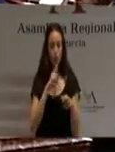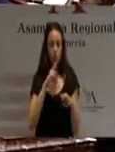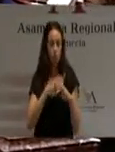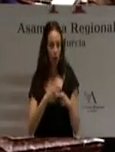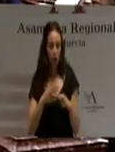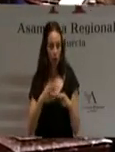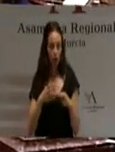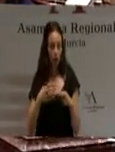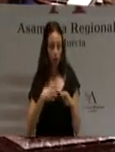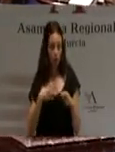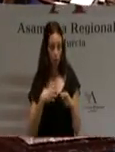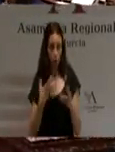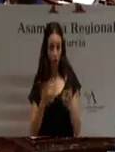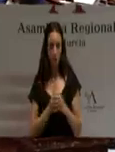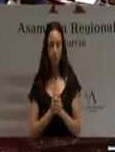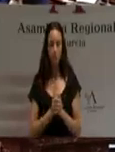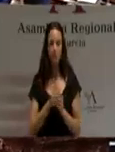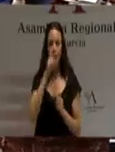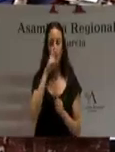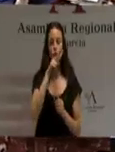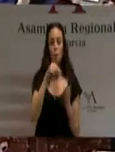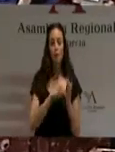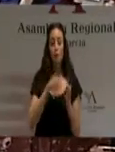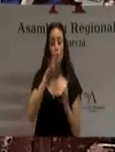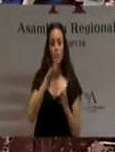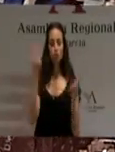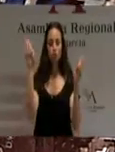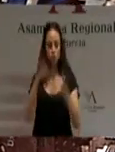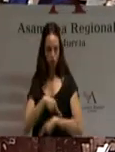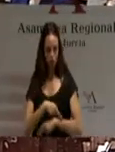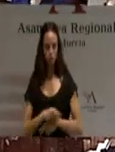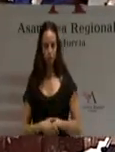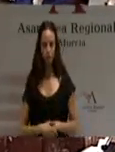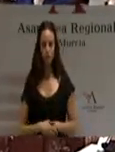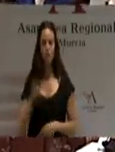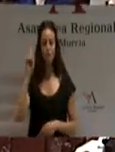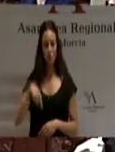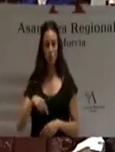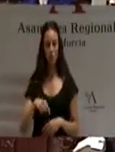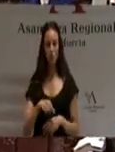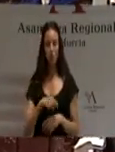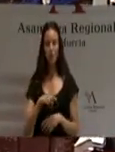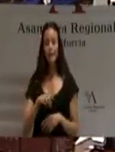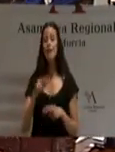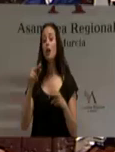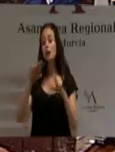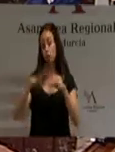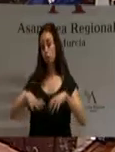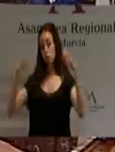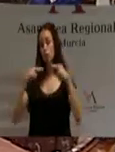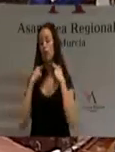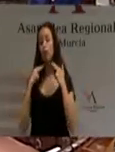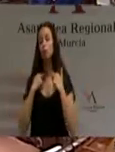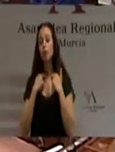decreto de 18 de junio de 2004 y ratificado increíblemente en el Congreso de los Diputados por los